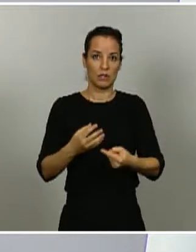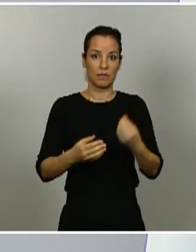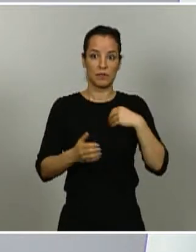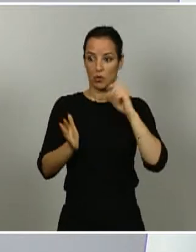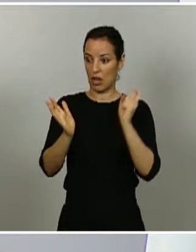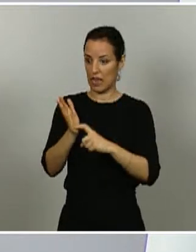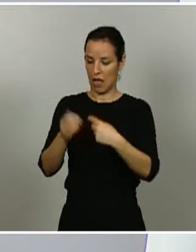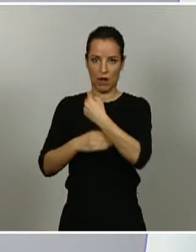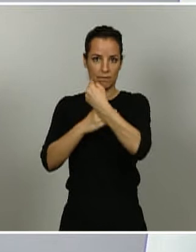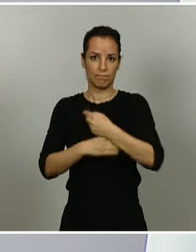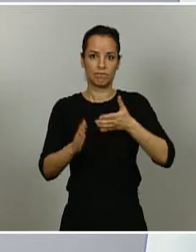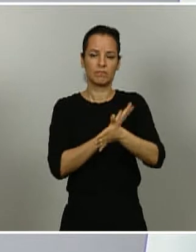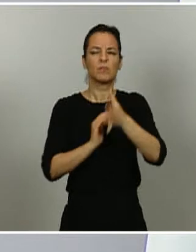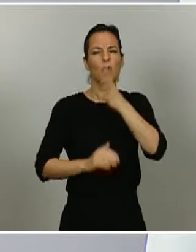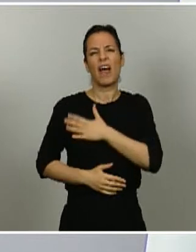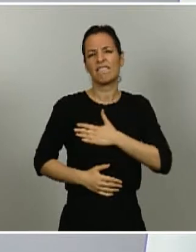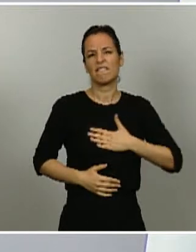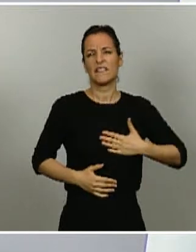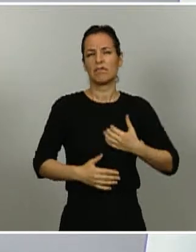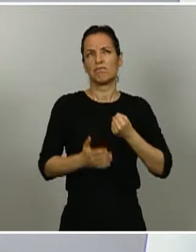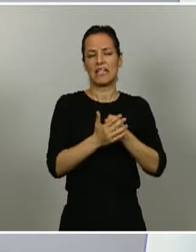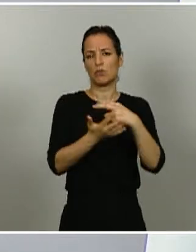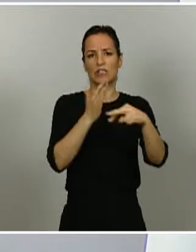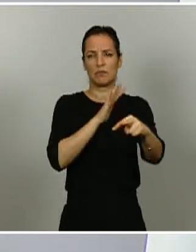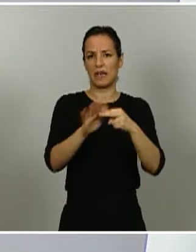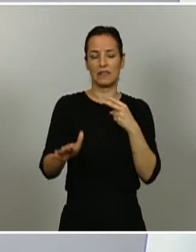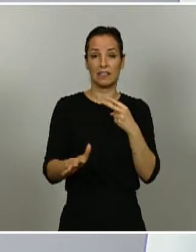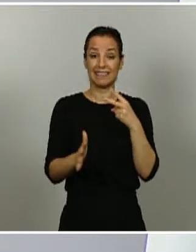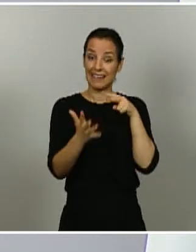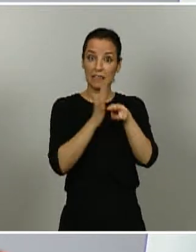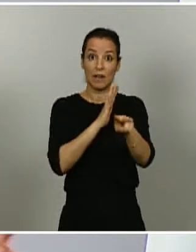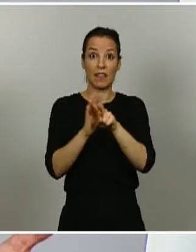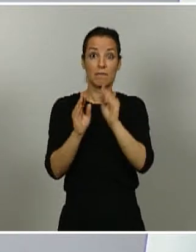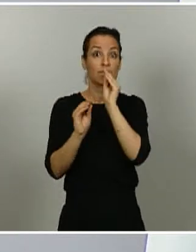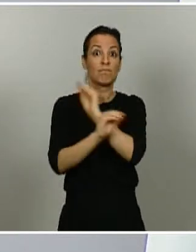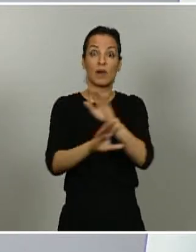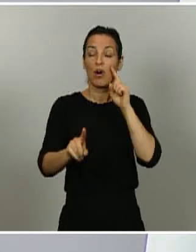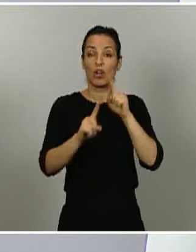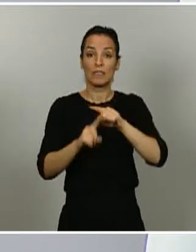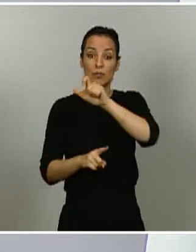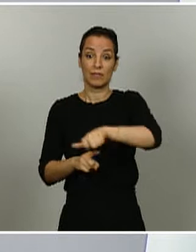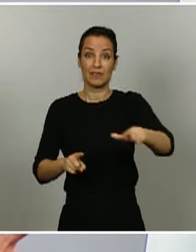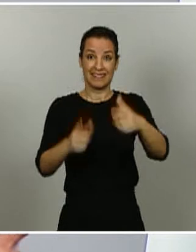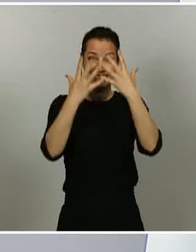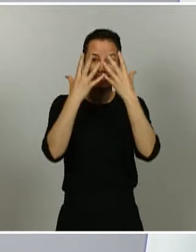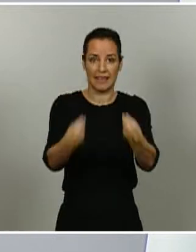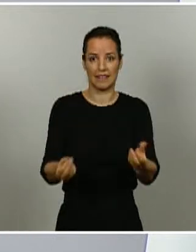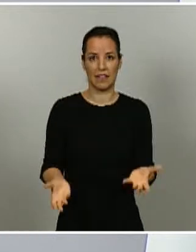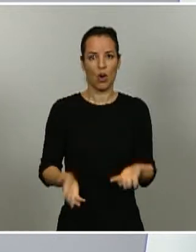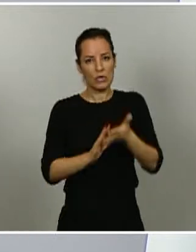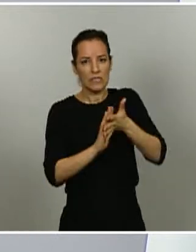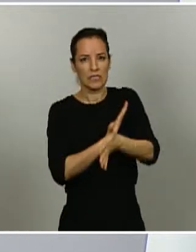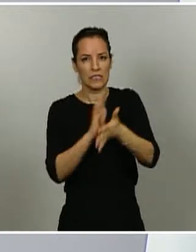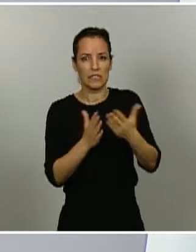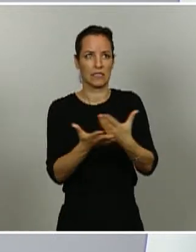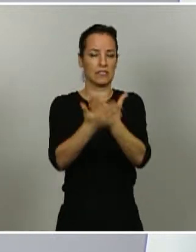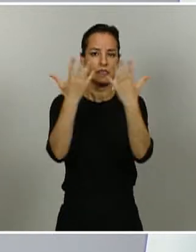voluntad de ser máximamente transparentes, que es el único mecanismo de conseguir que la ciudadanía entienda o podamos explicar a la ciudadanía las razones por